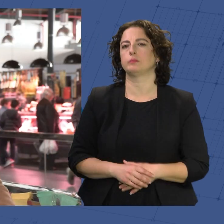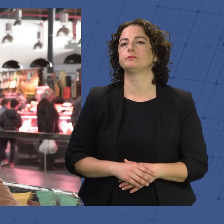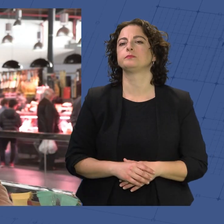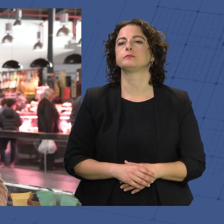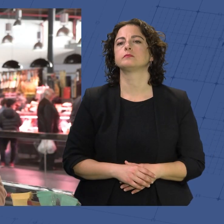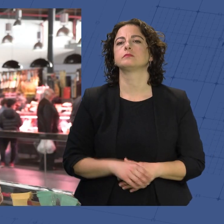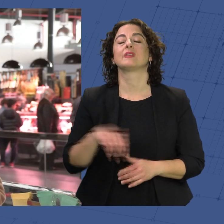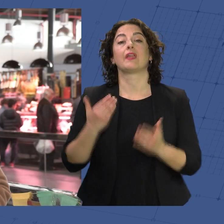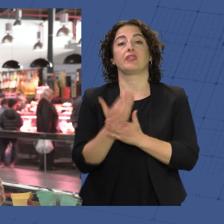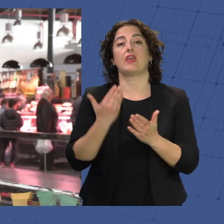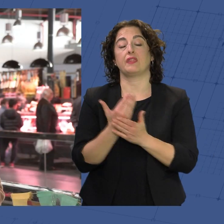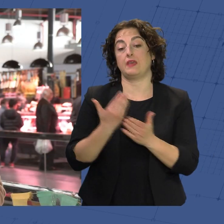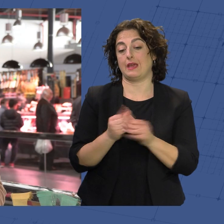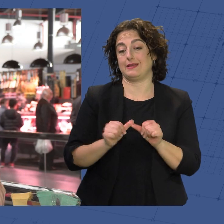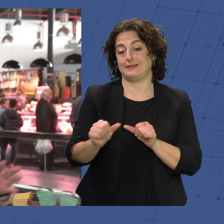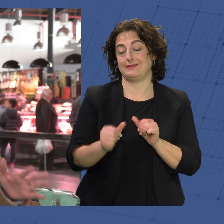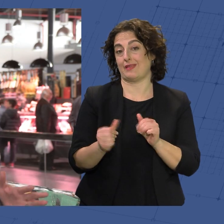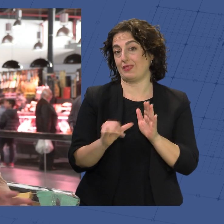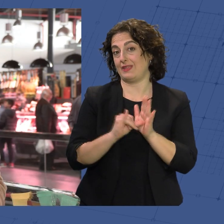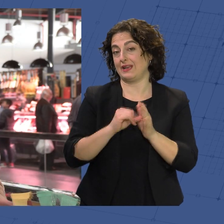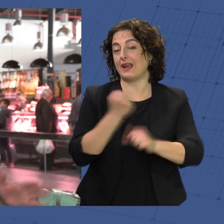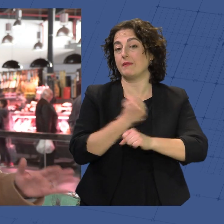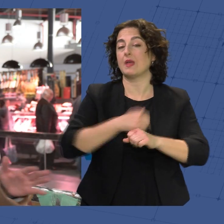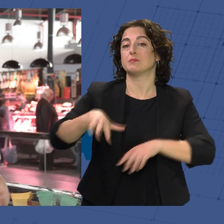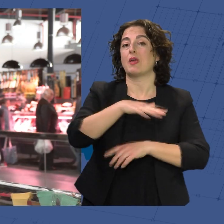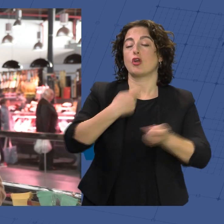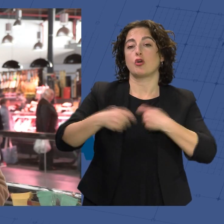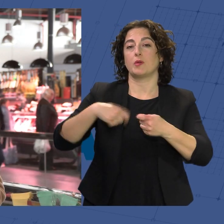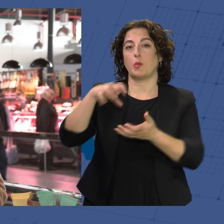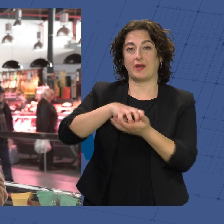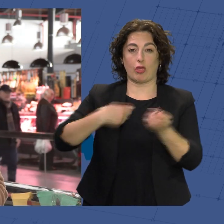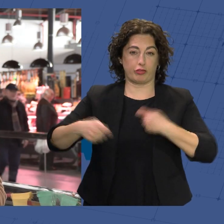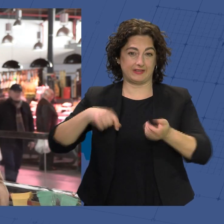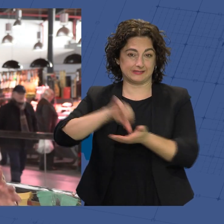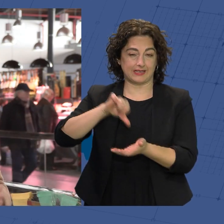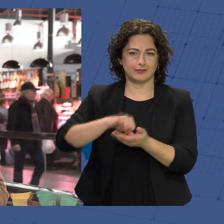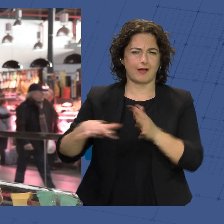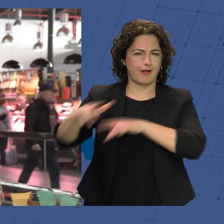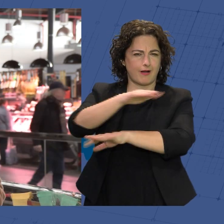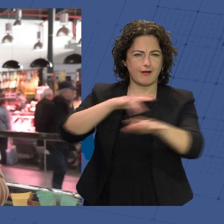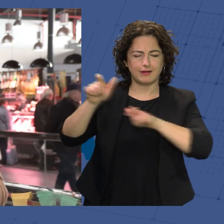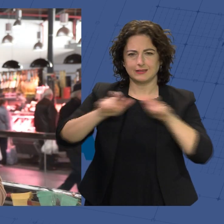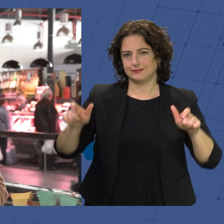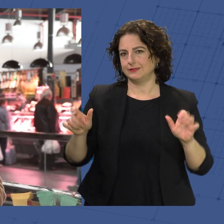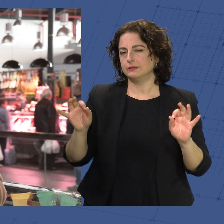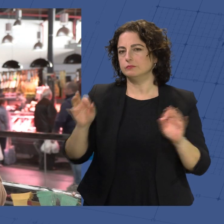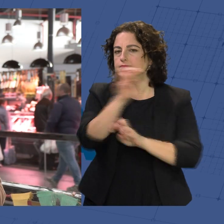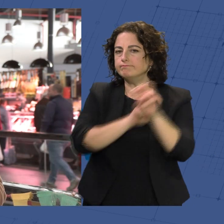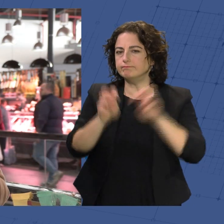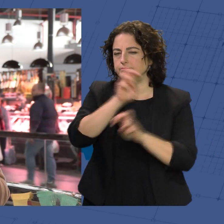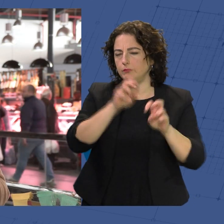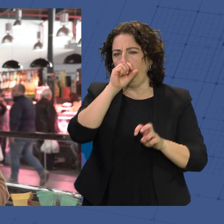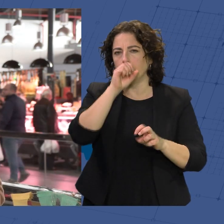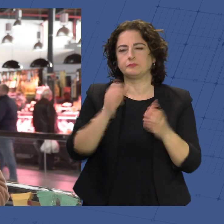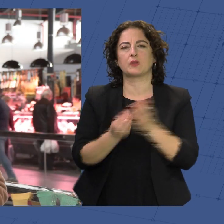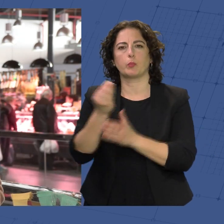En estos días, previos a la Navidad, espacios comerciales como este mercado central se llenan de gente que apura las horas en busca de aquellos productos